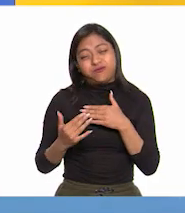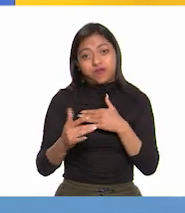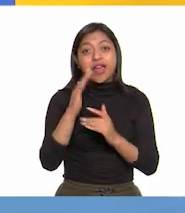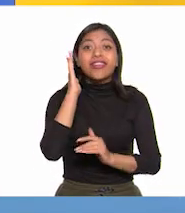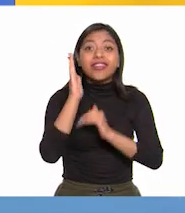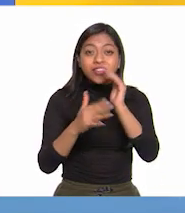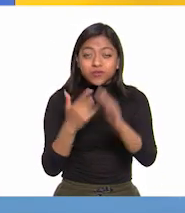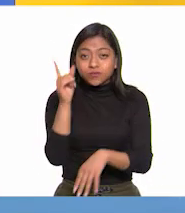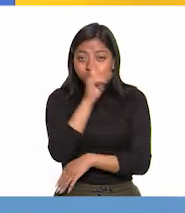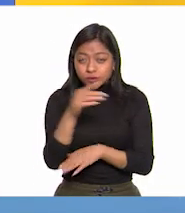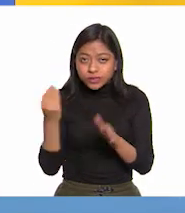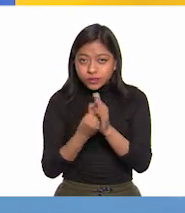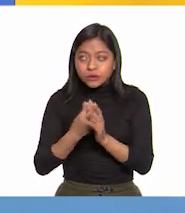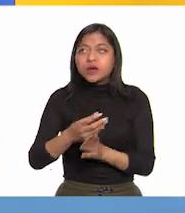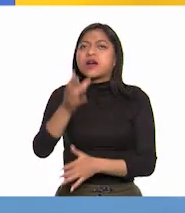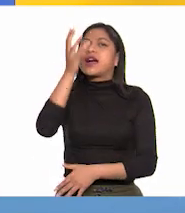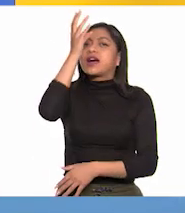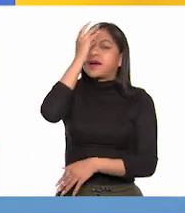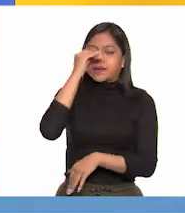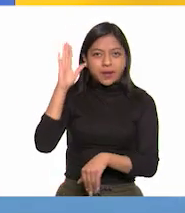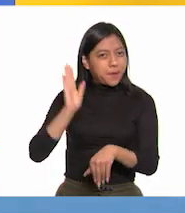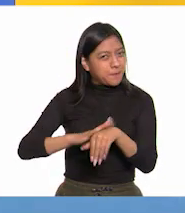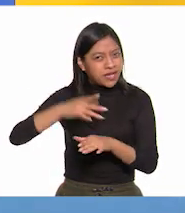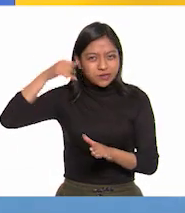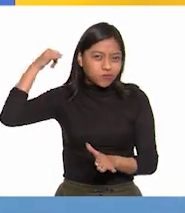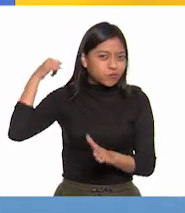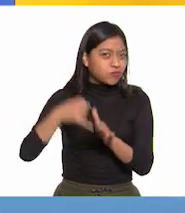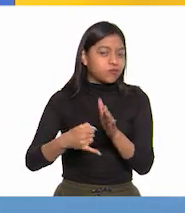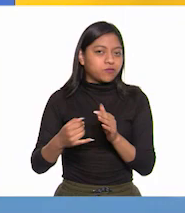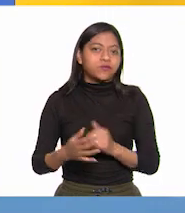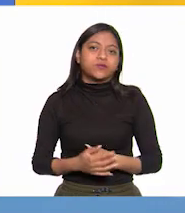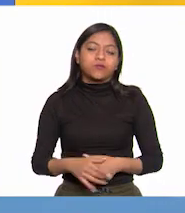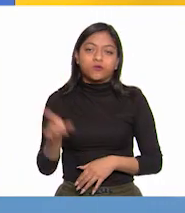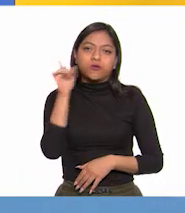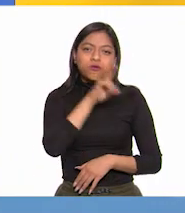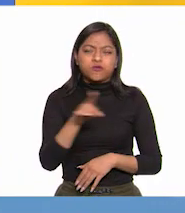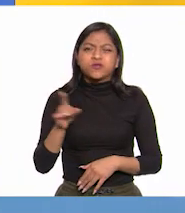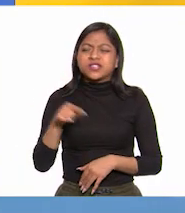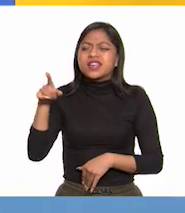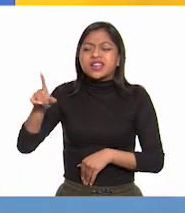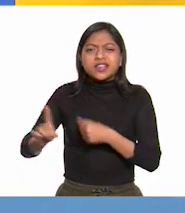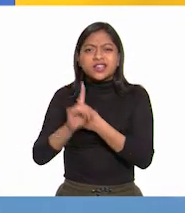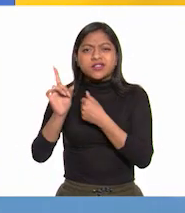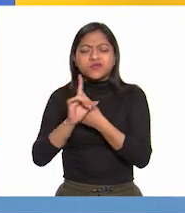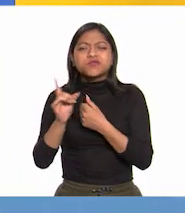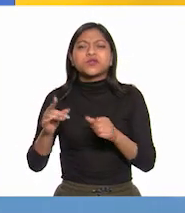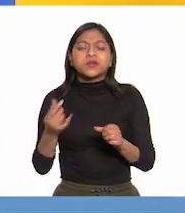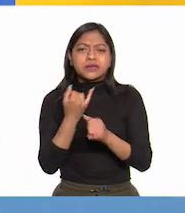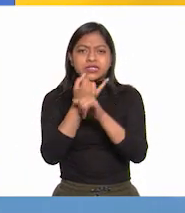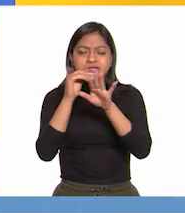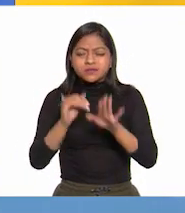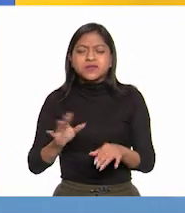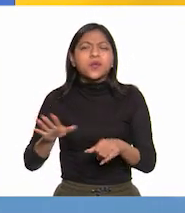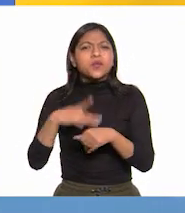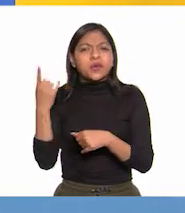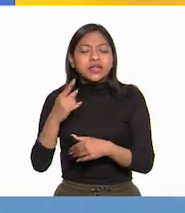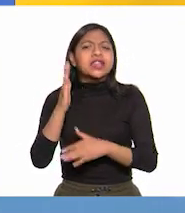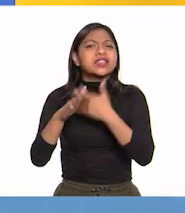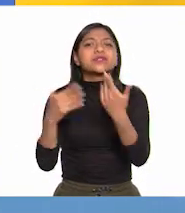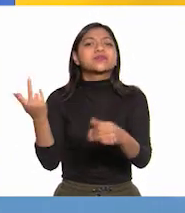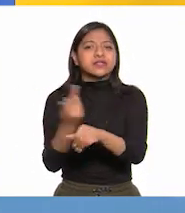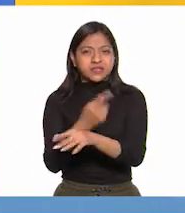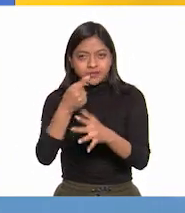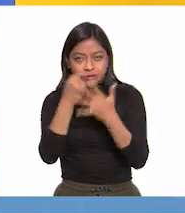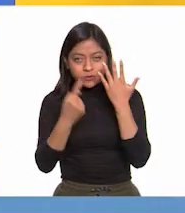posteriores nos adentremos más de manera específica en sus causas, desarrollo y consecuencias. Quiero